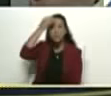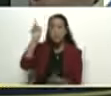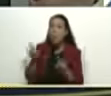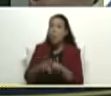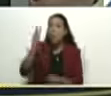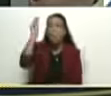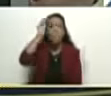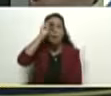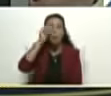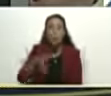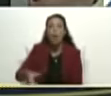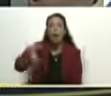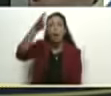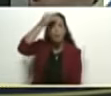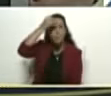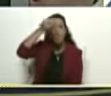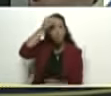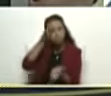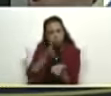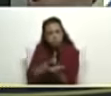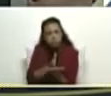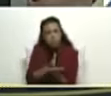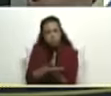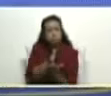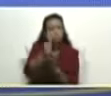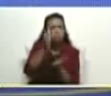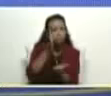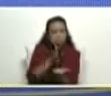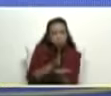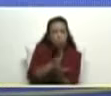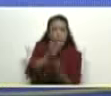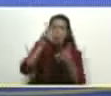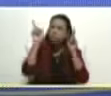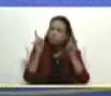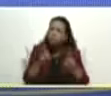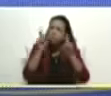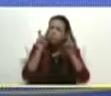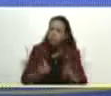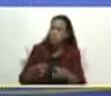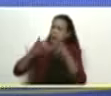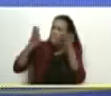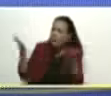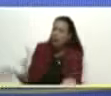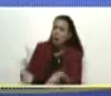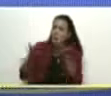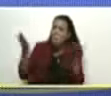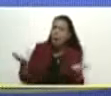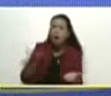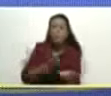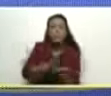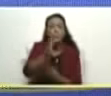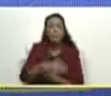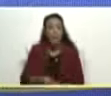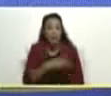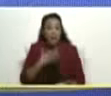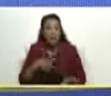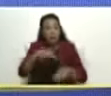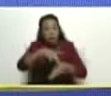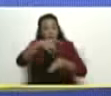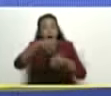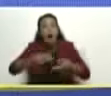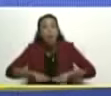que nos condujo, nos llevó, nos enseñó, nos forjó, y aquí nos dejó,